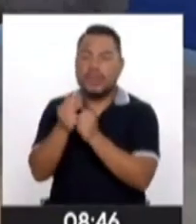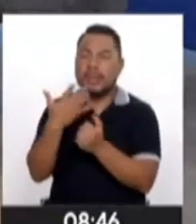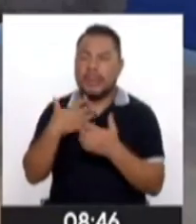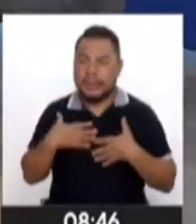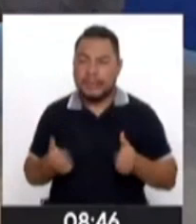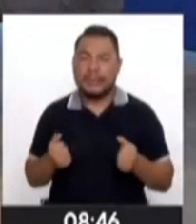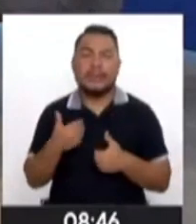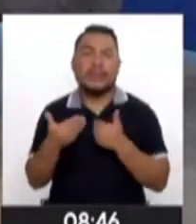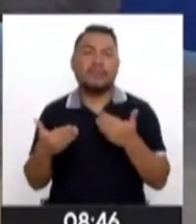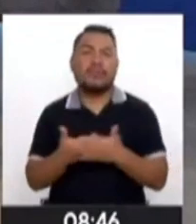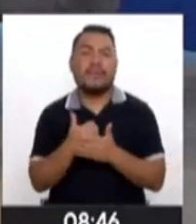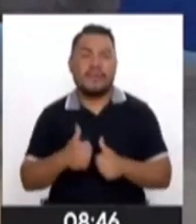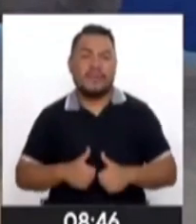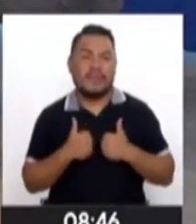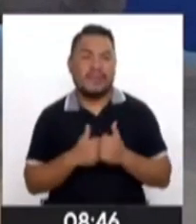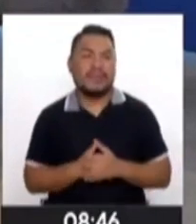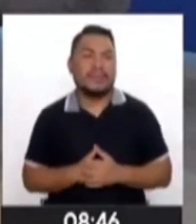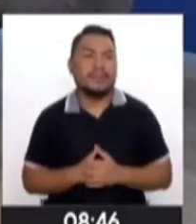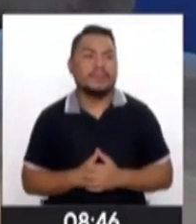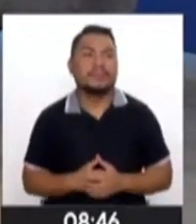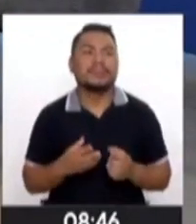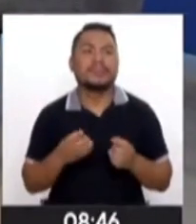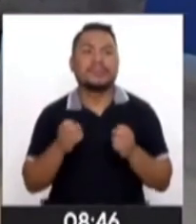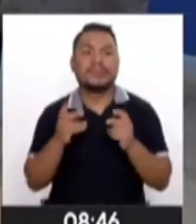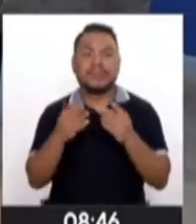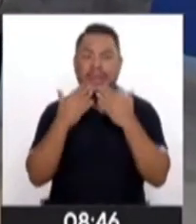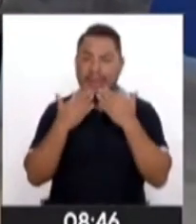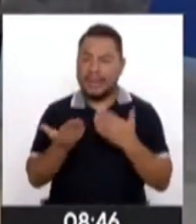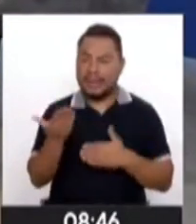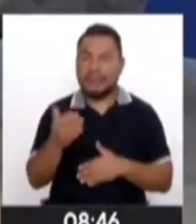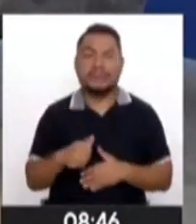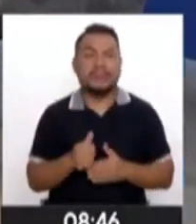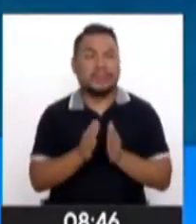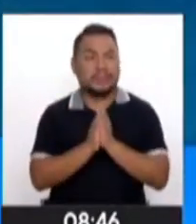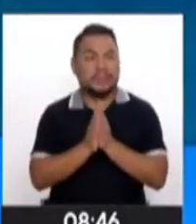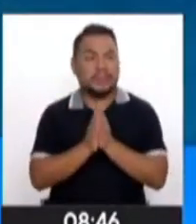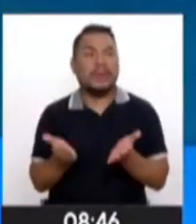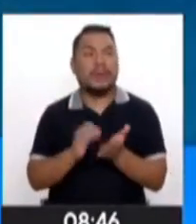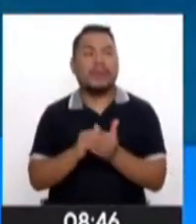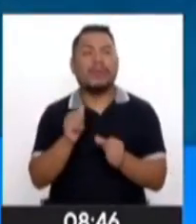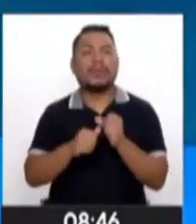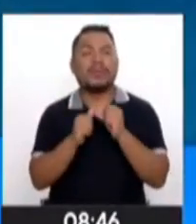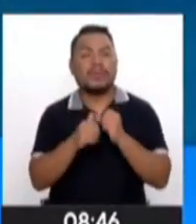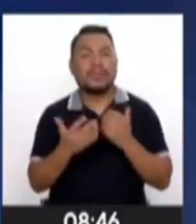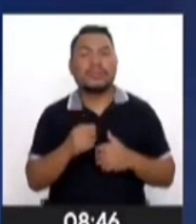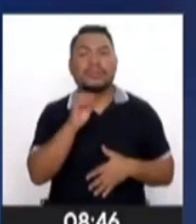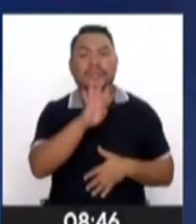esa nueva vida que todos queremos. Muy bien, muchísimas gracias. Y por favor, para repetir el teléfono.